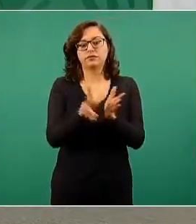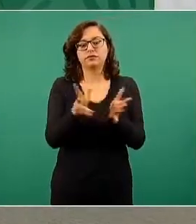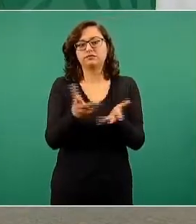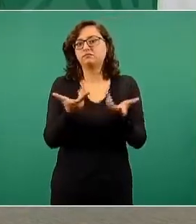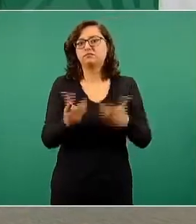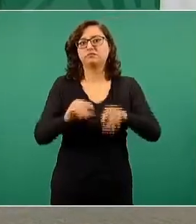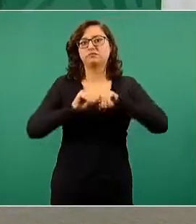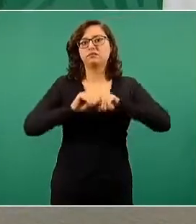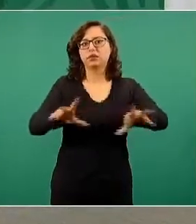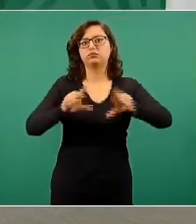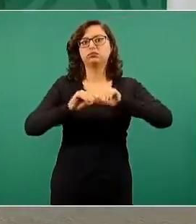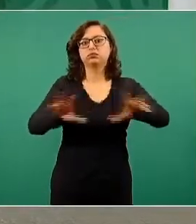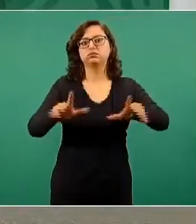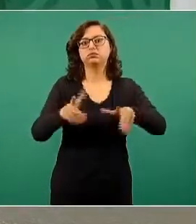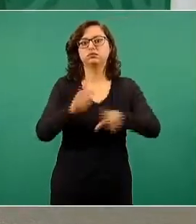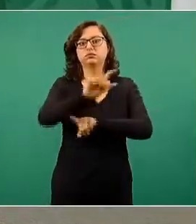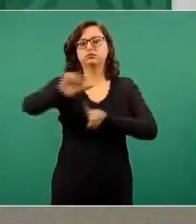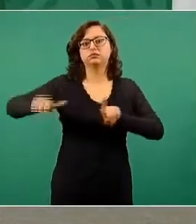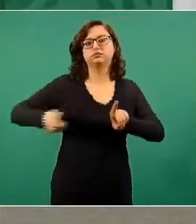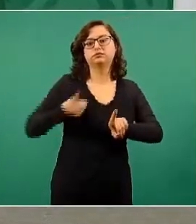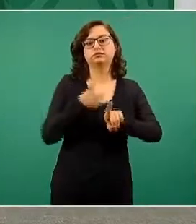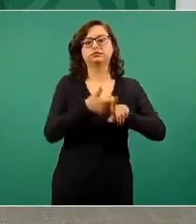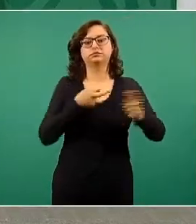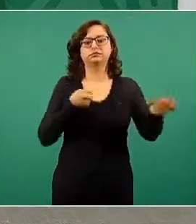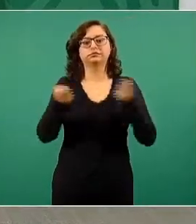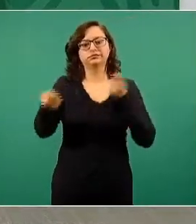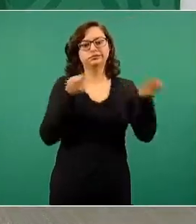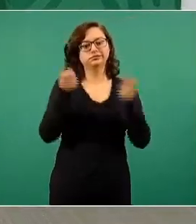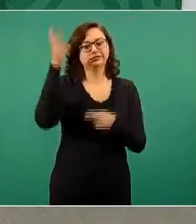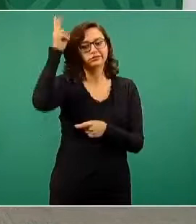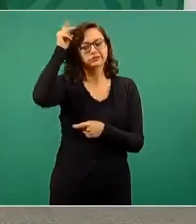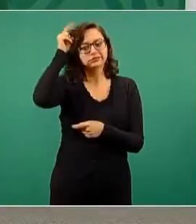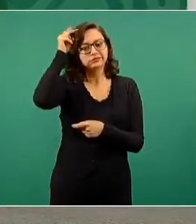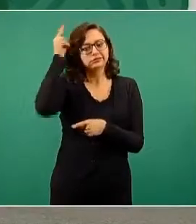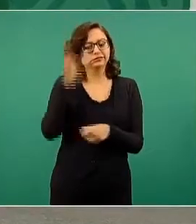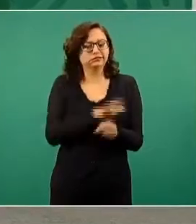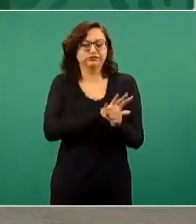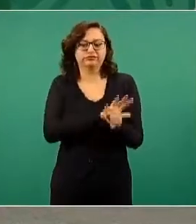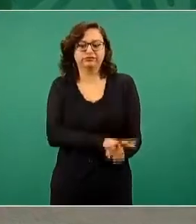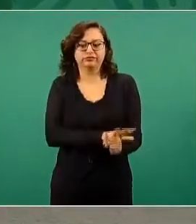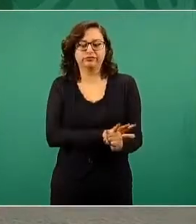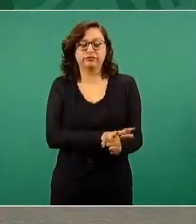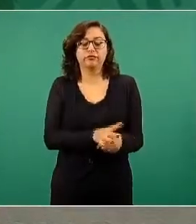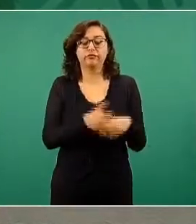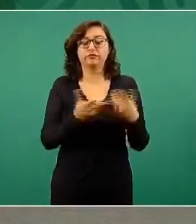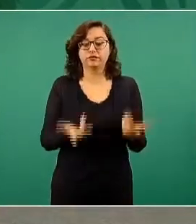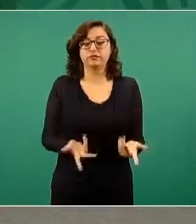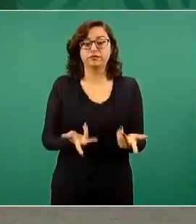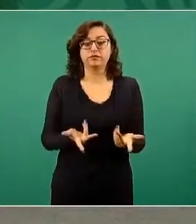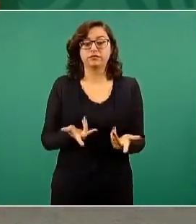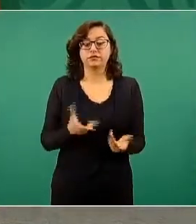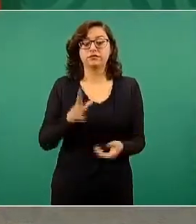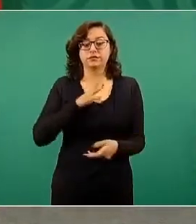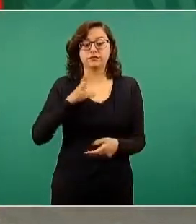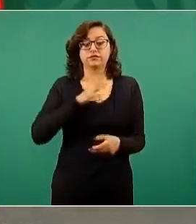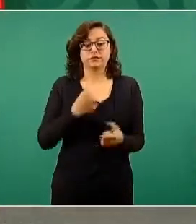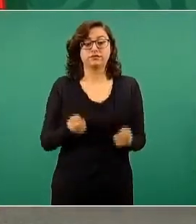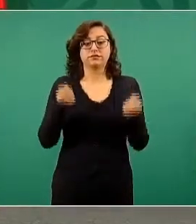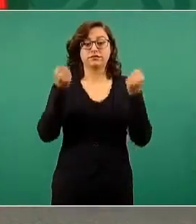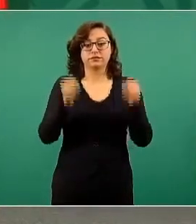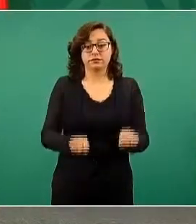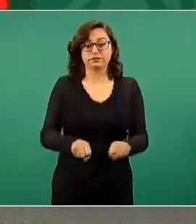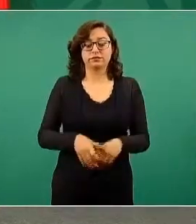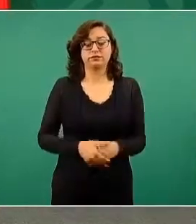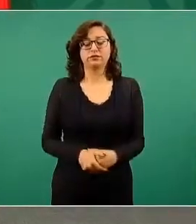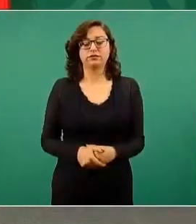y no sólo por el autoritarismo, porque ayer, por ejemplo,